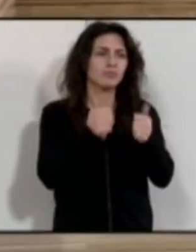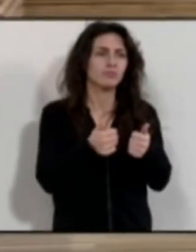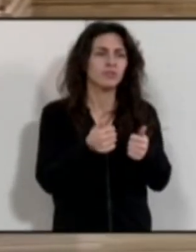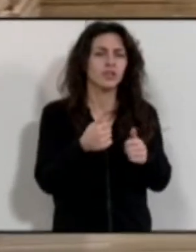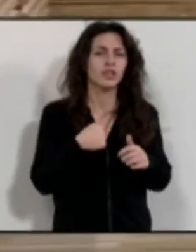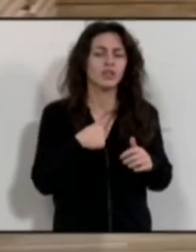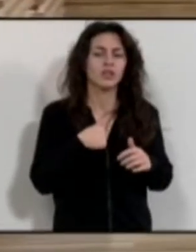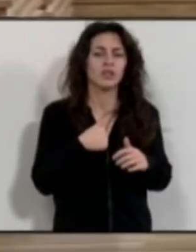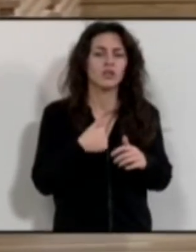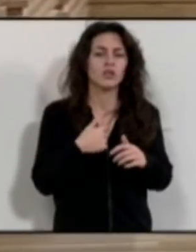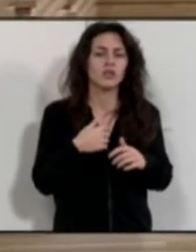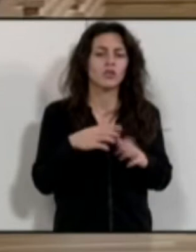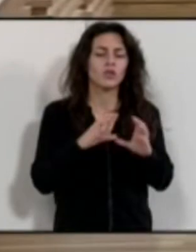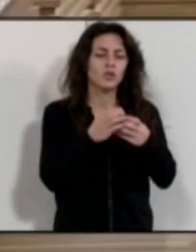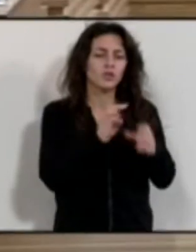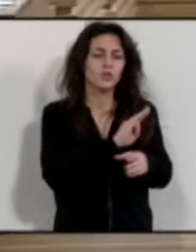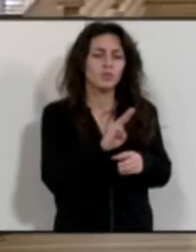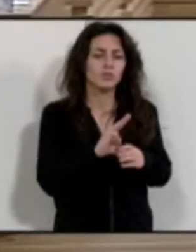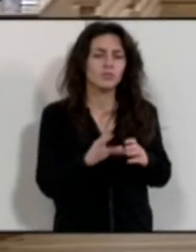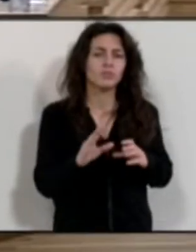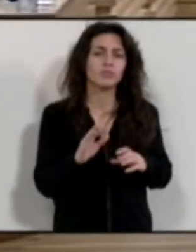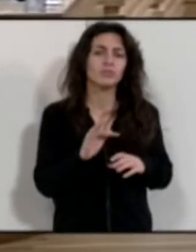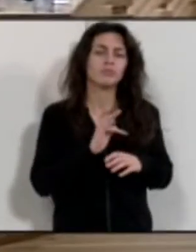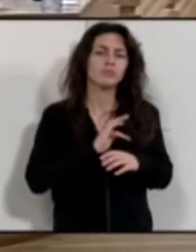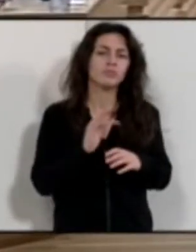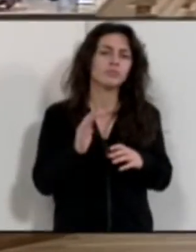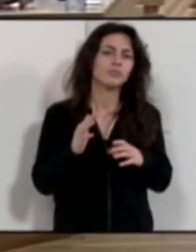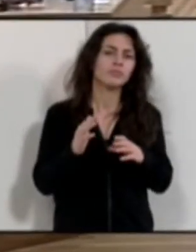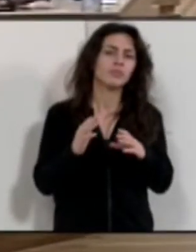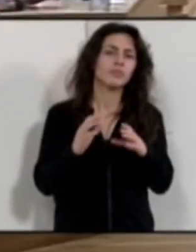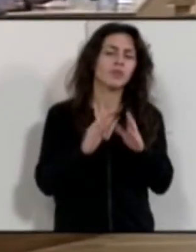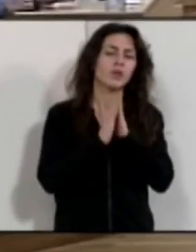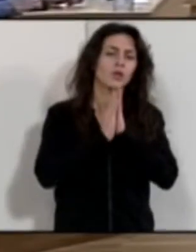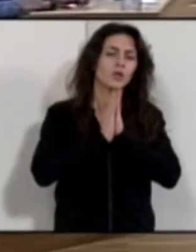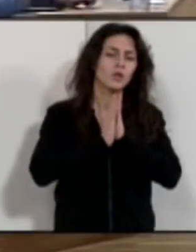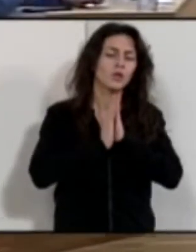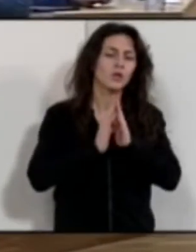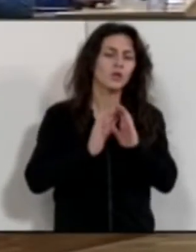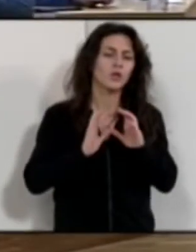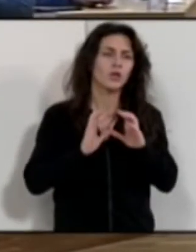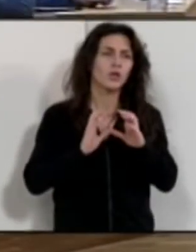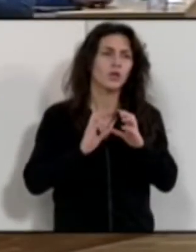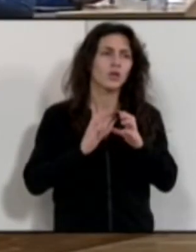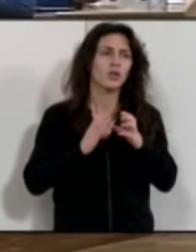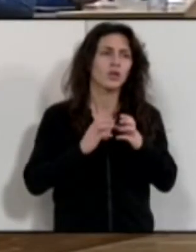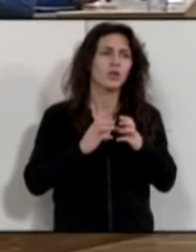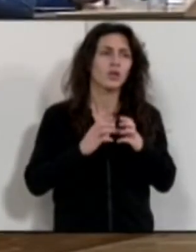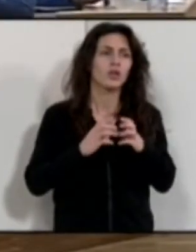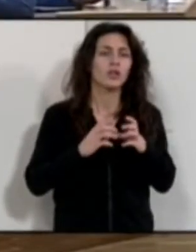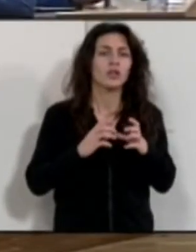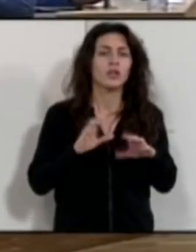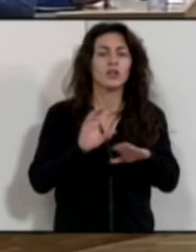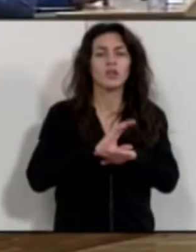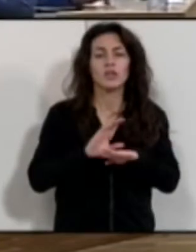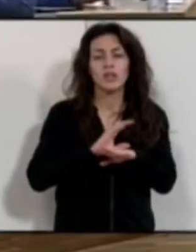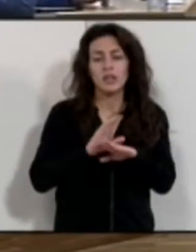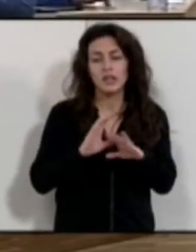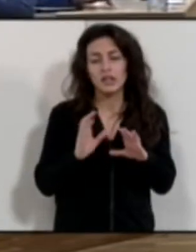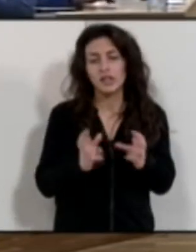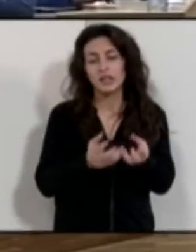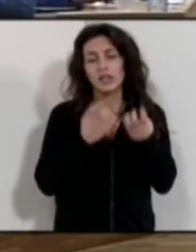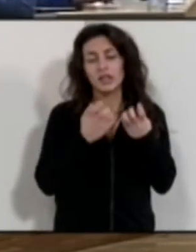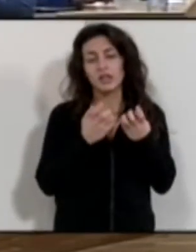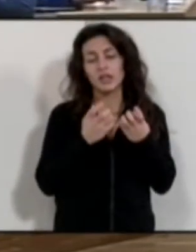ruego a los señores concejales de Ganemos que alguien le transmitirá mi ruego o lo verán por la tele. Yo les rogaría que